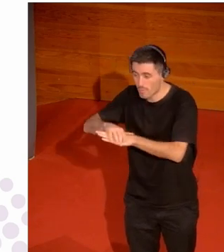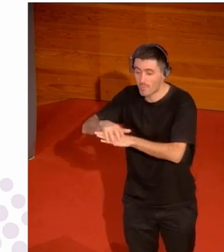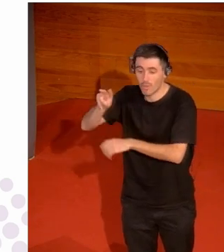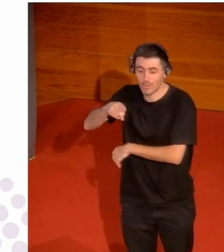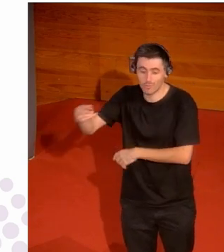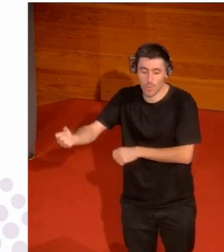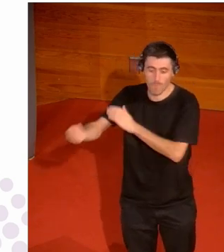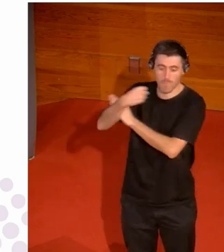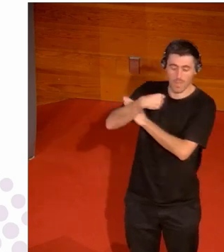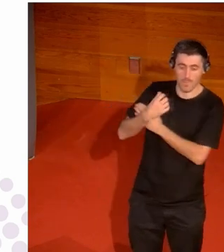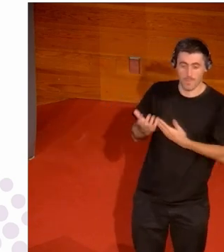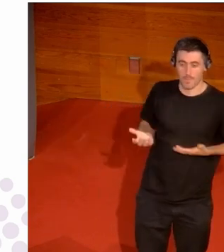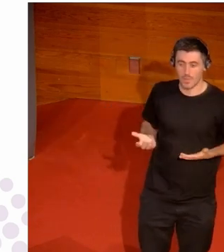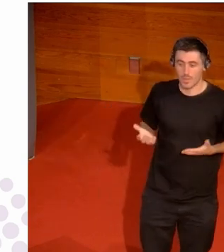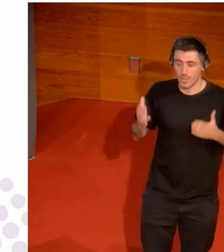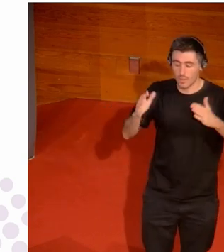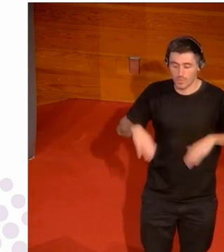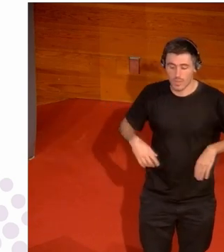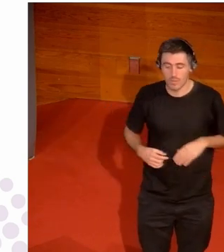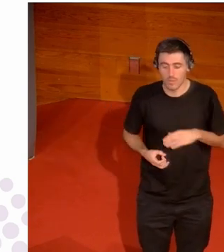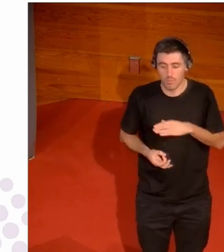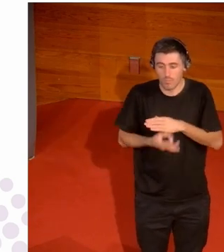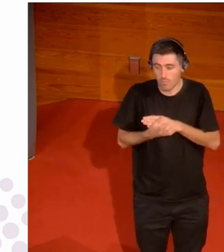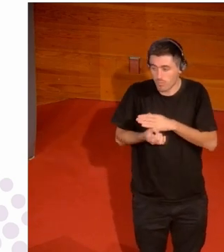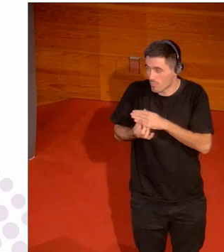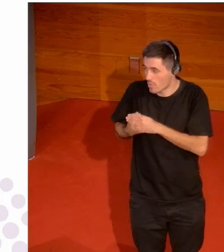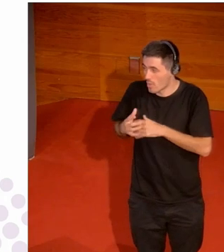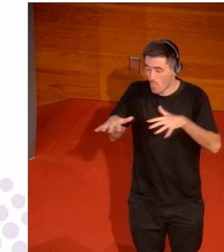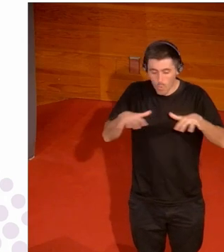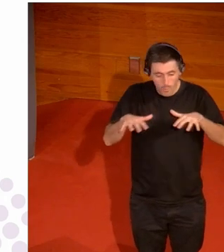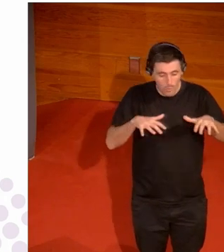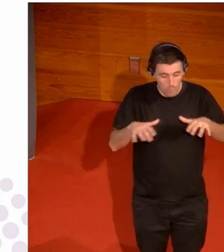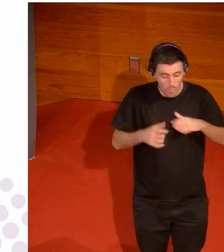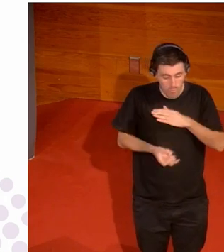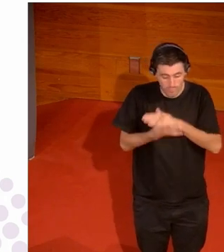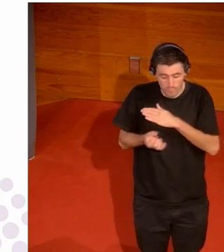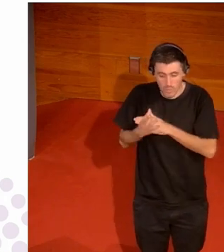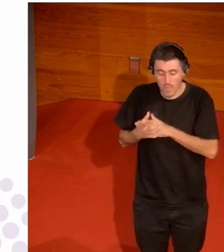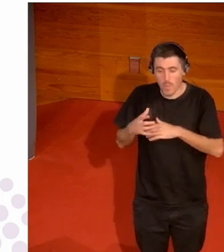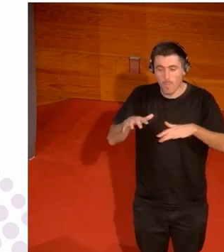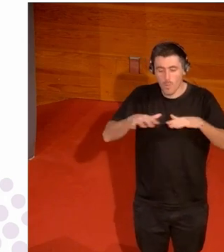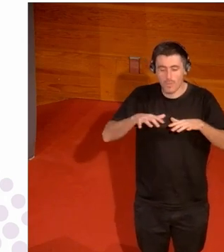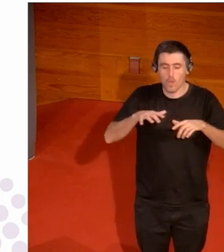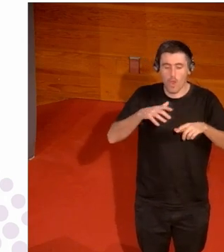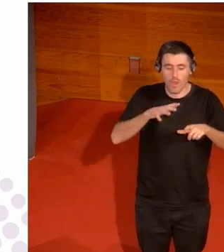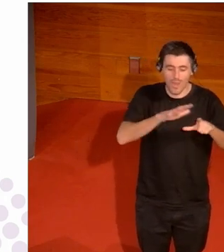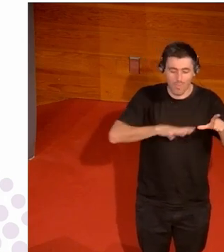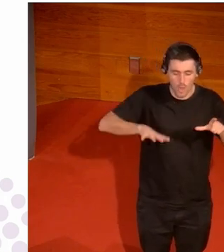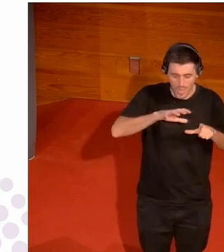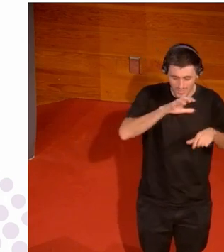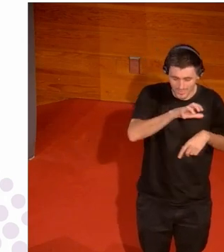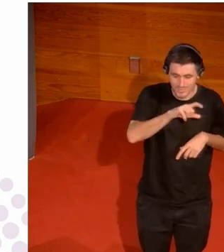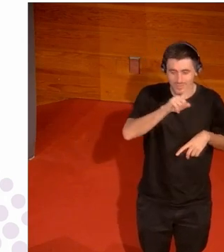y entonces por eso han empezado a surgir en los últimos años estos movimientos nacionales e internacionales también hay